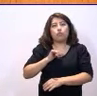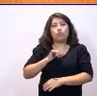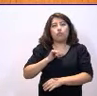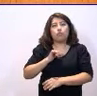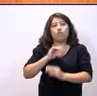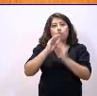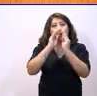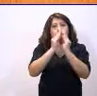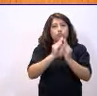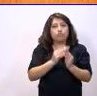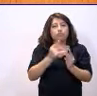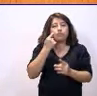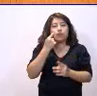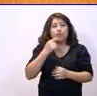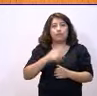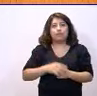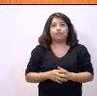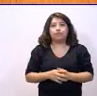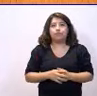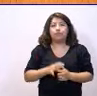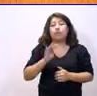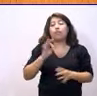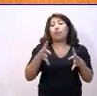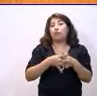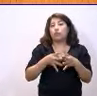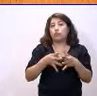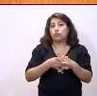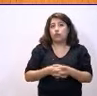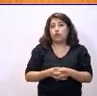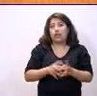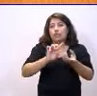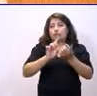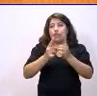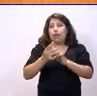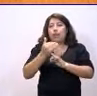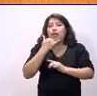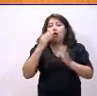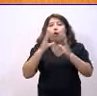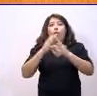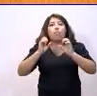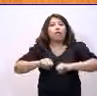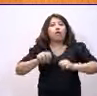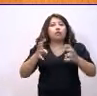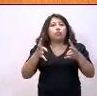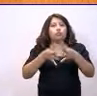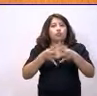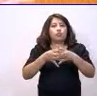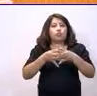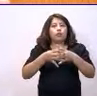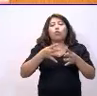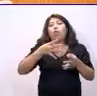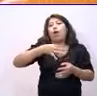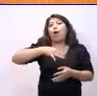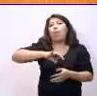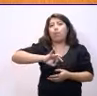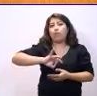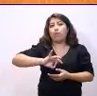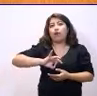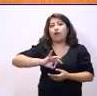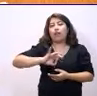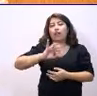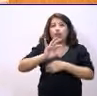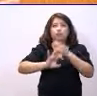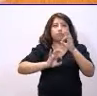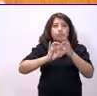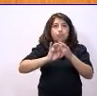déficit de infraestructuras. Mire, yo no creo que haya que cambiar el pacto de infraestructuras, habrá que actualizarlo seguramente, pero ya